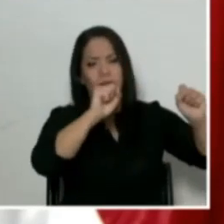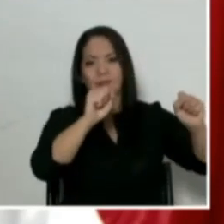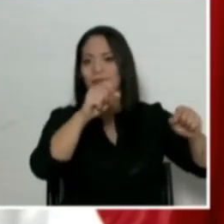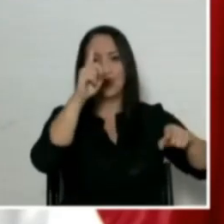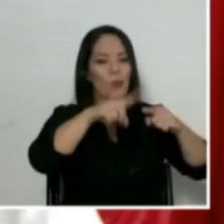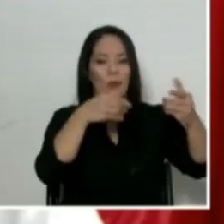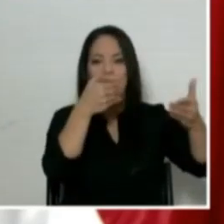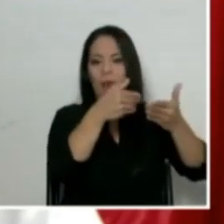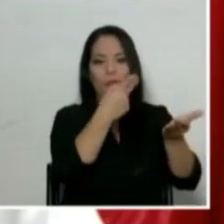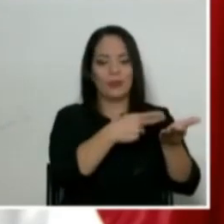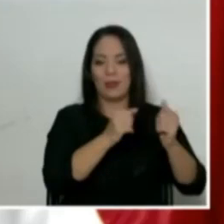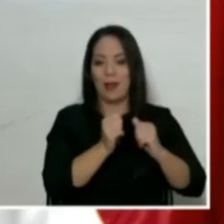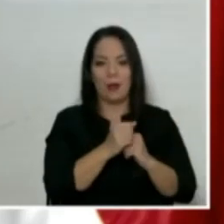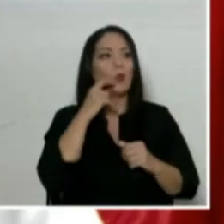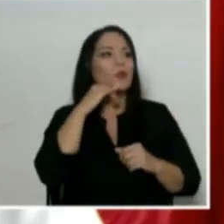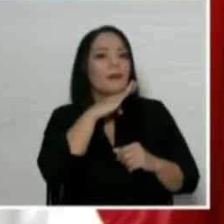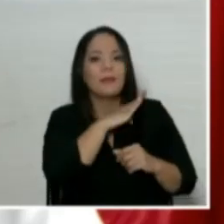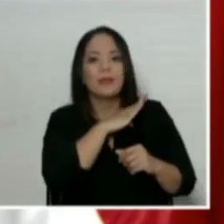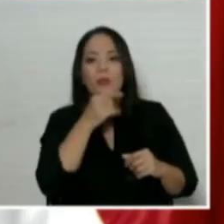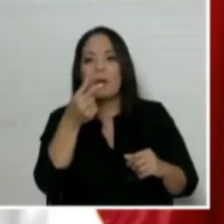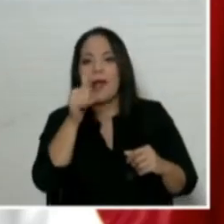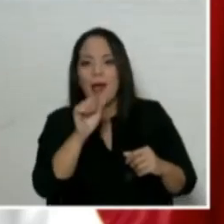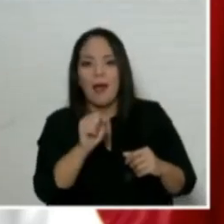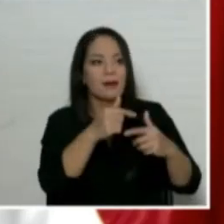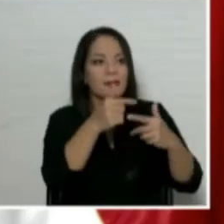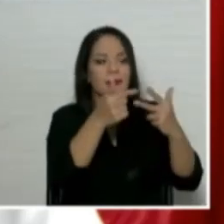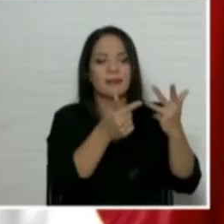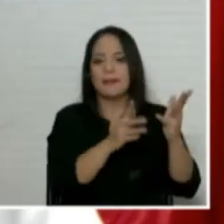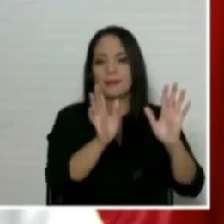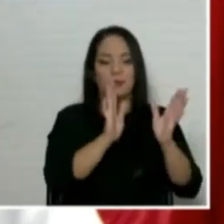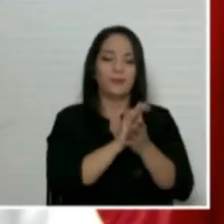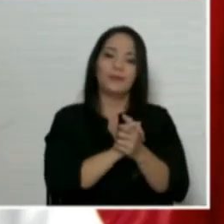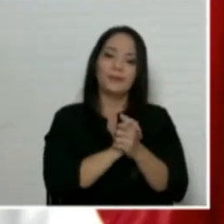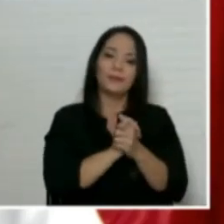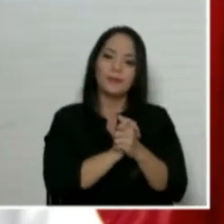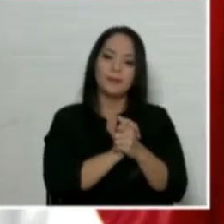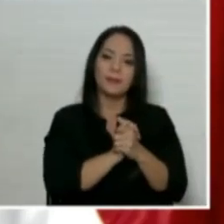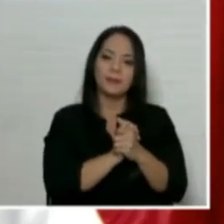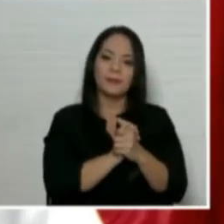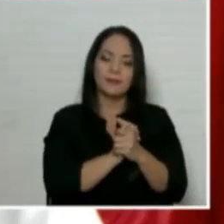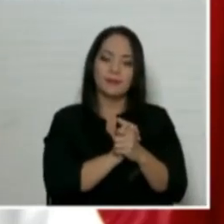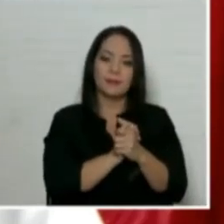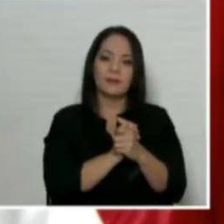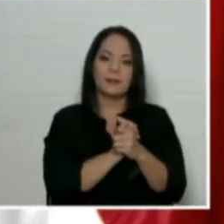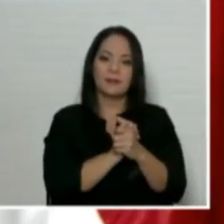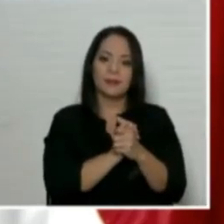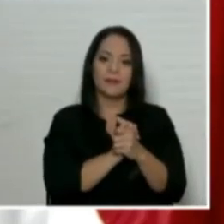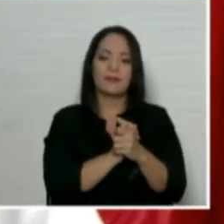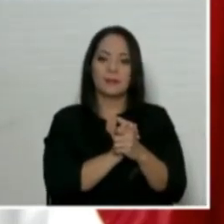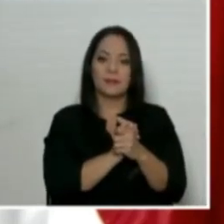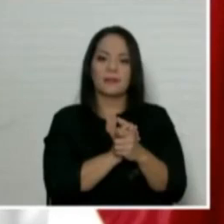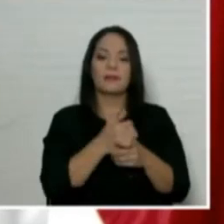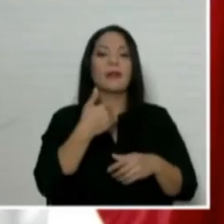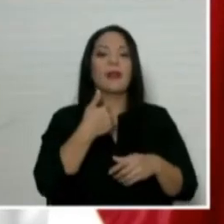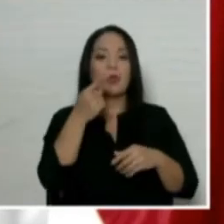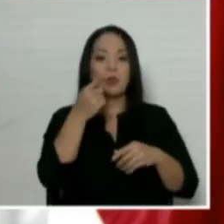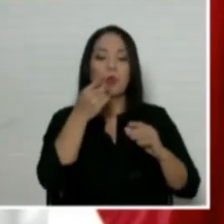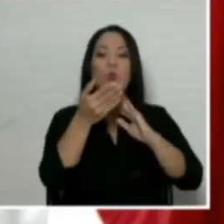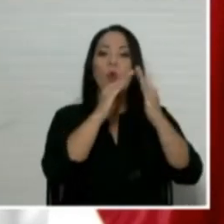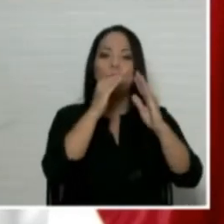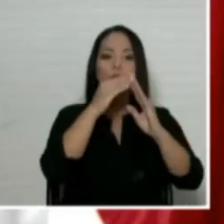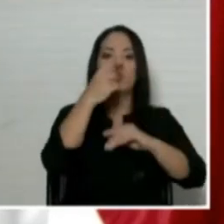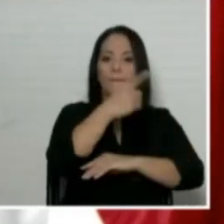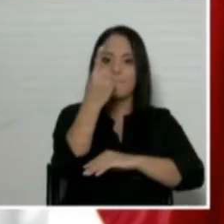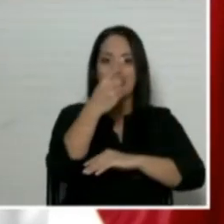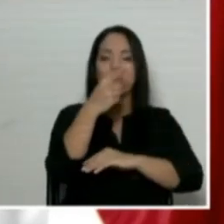contaminación de gases, etc. Fíjense que hay un condominio residencial que lo